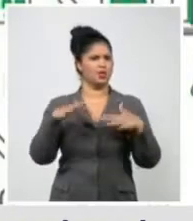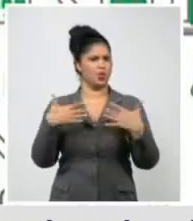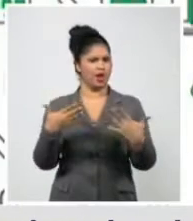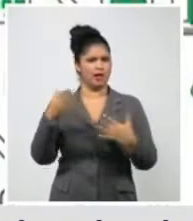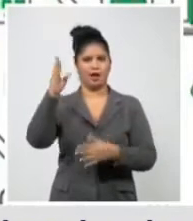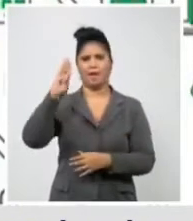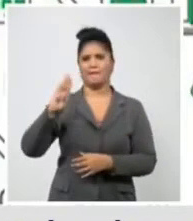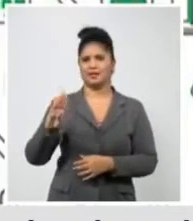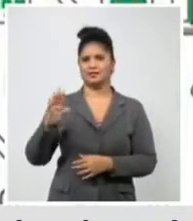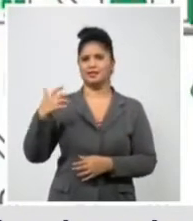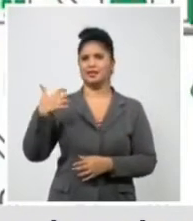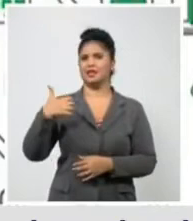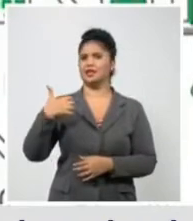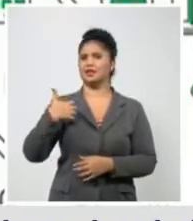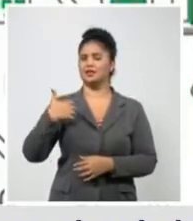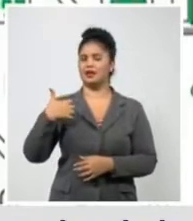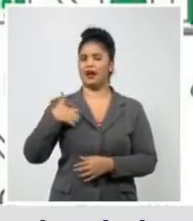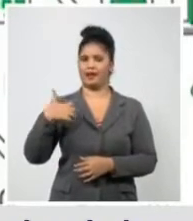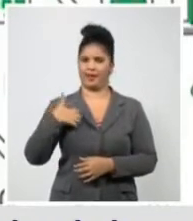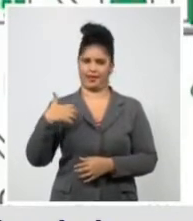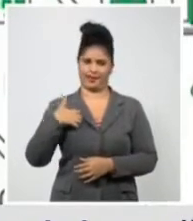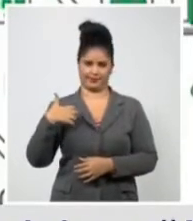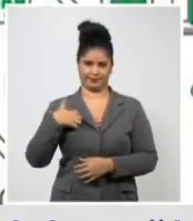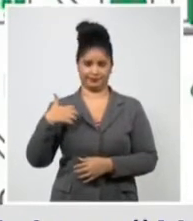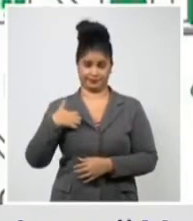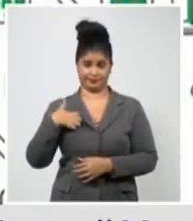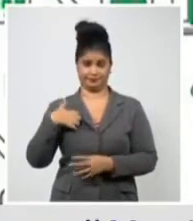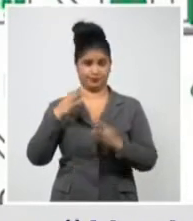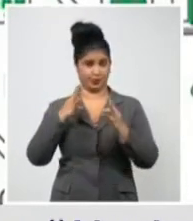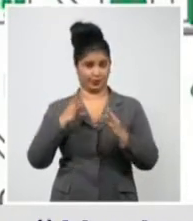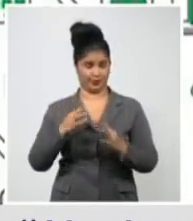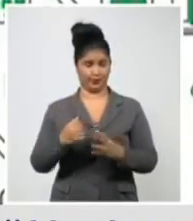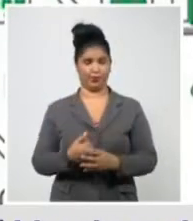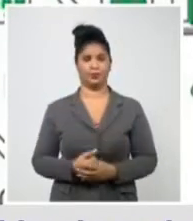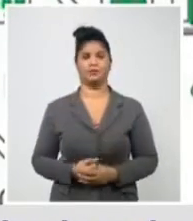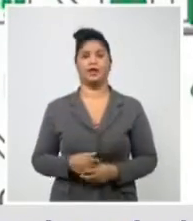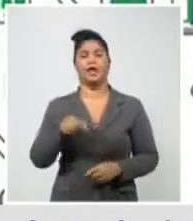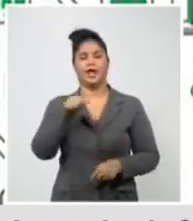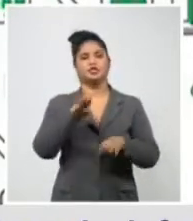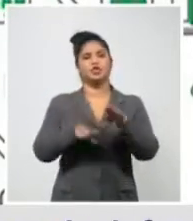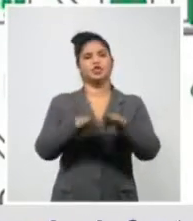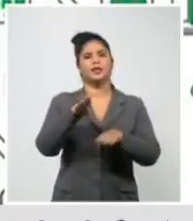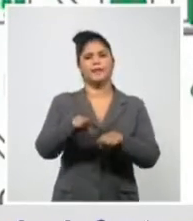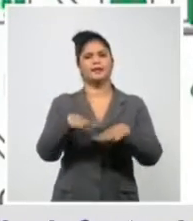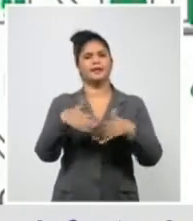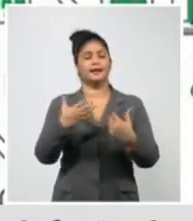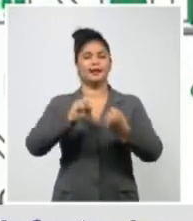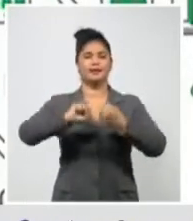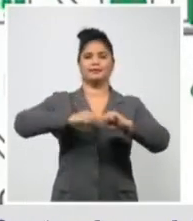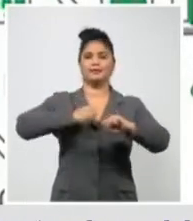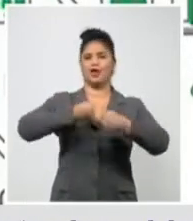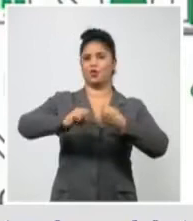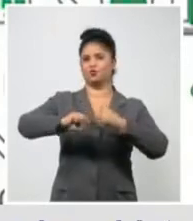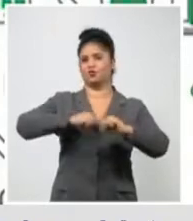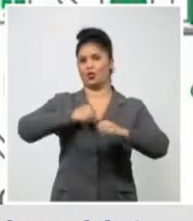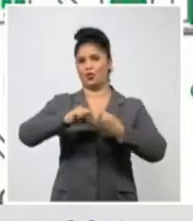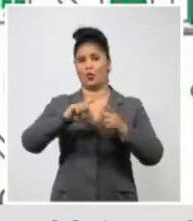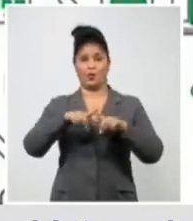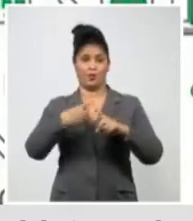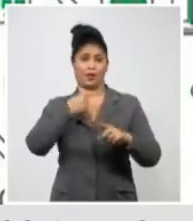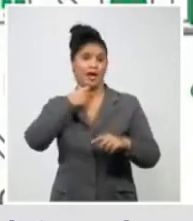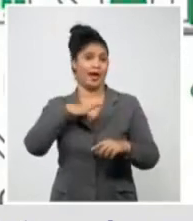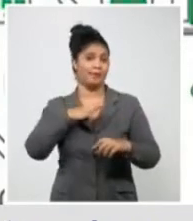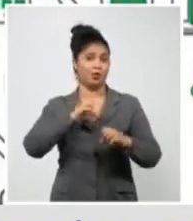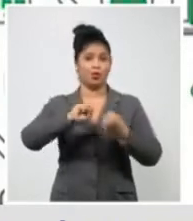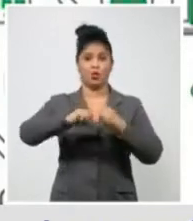Esto es lo detectado hasta ahora. También depende de la vigilancia que se haga, porque si no se vigila, uno no sabe si la